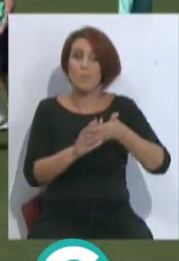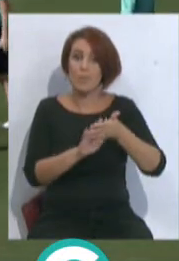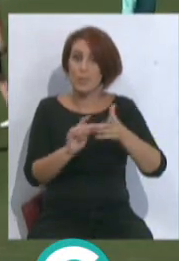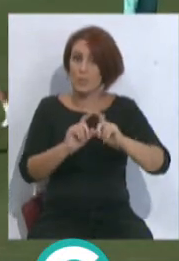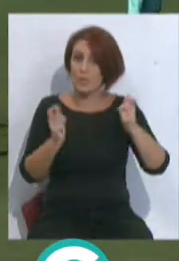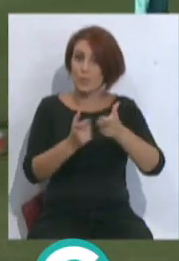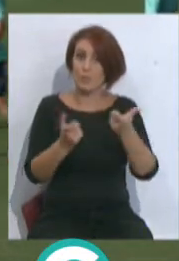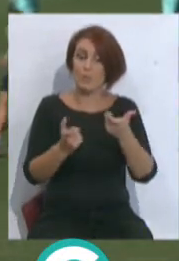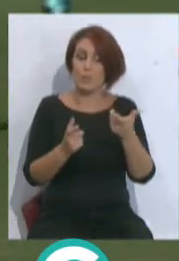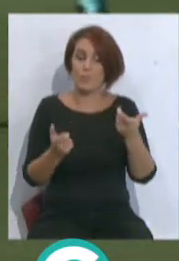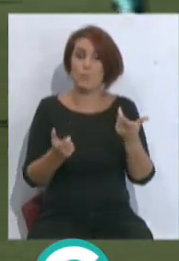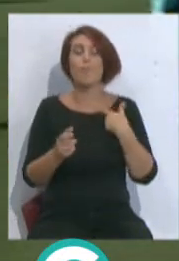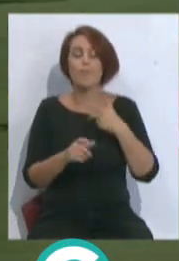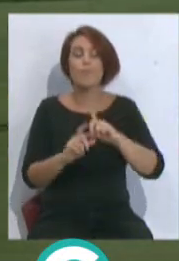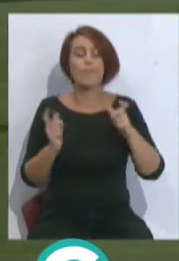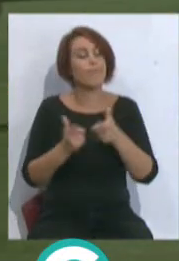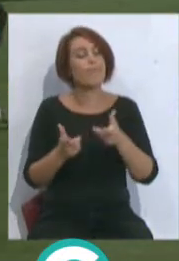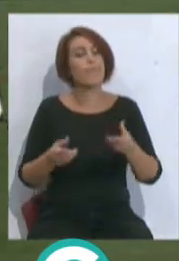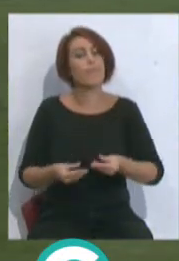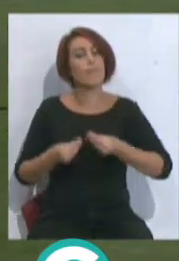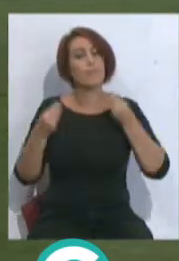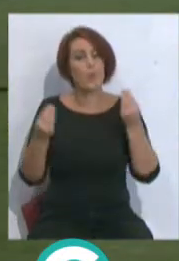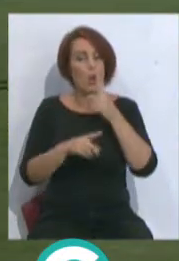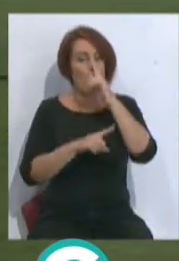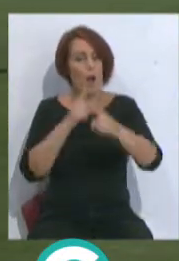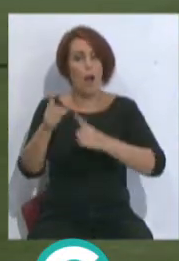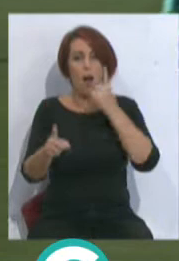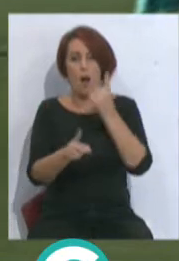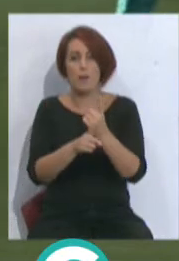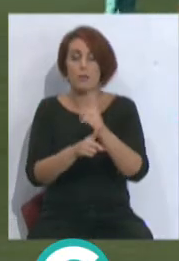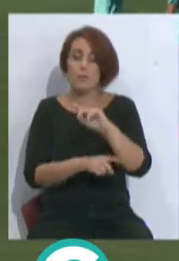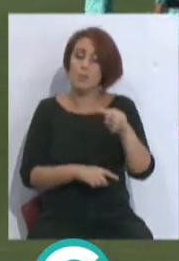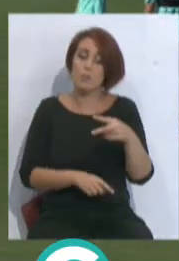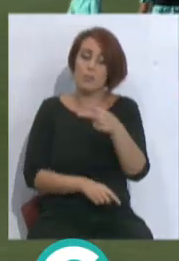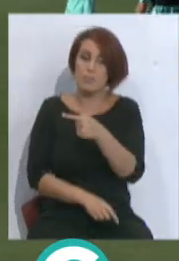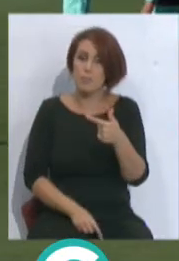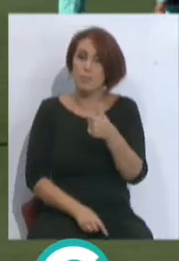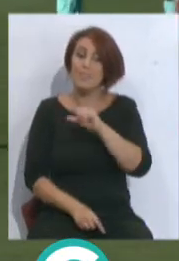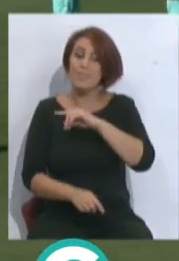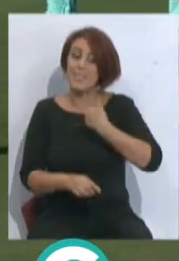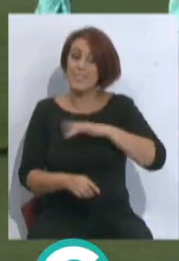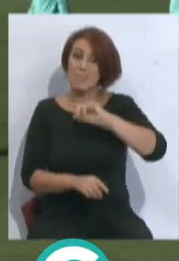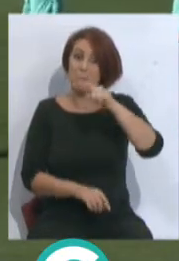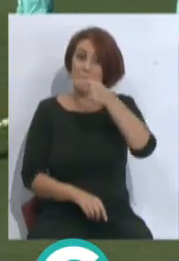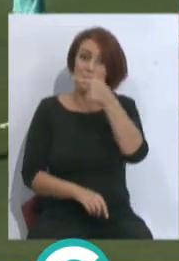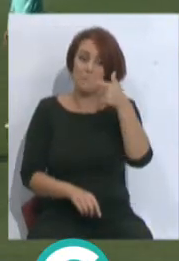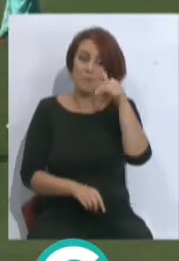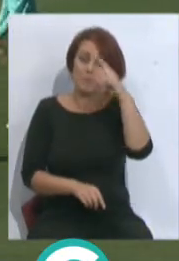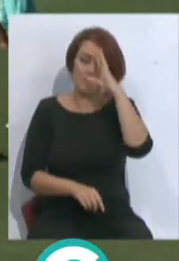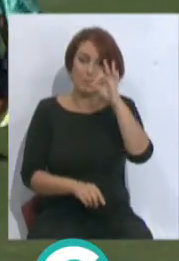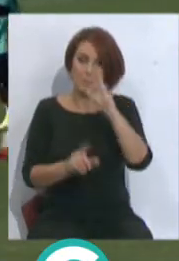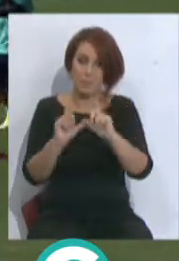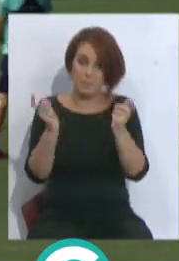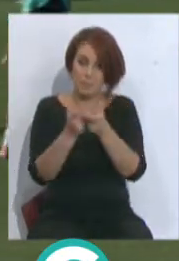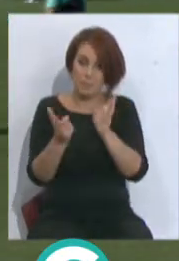plantilla. Yo creo que la plantilla ha ido mejorando año a año, estando en segunda división. Y en primera división creo que esta plantilla